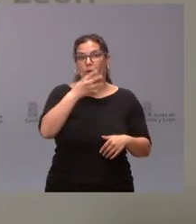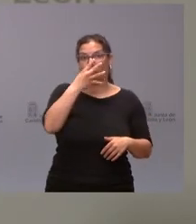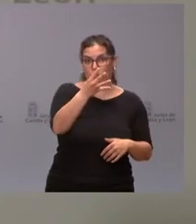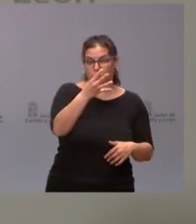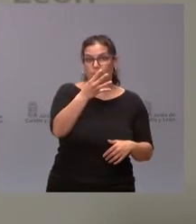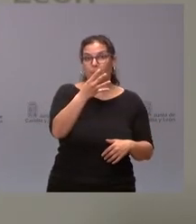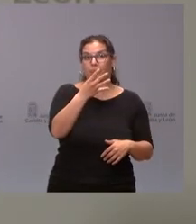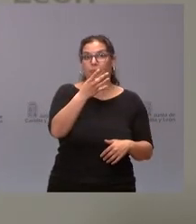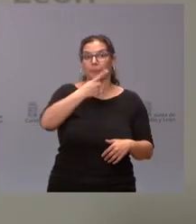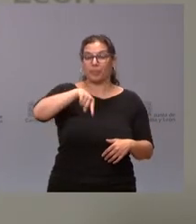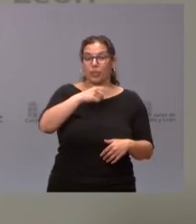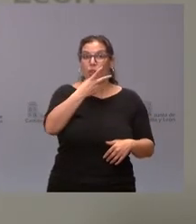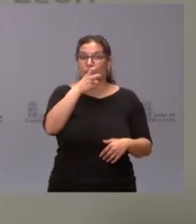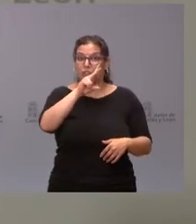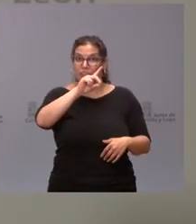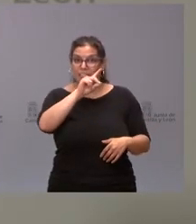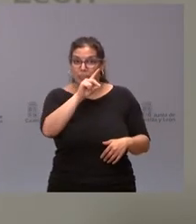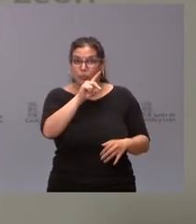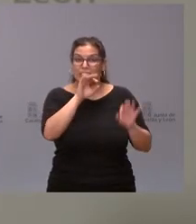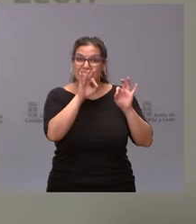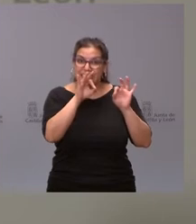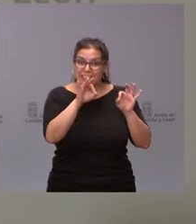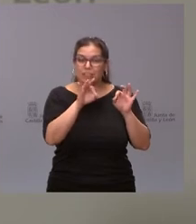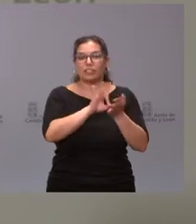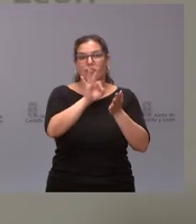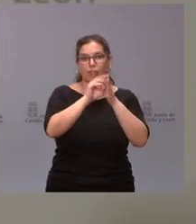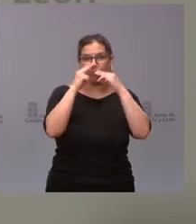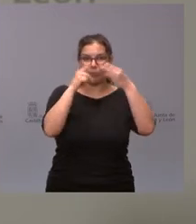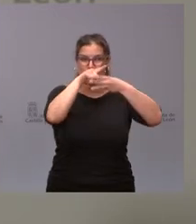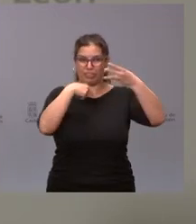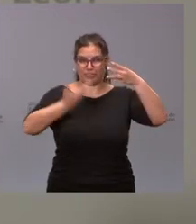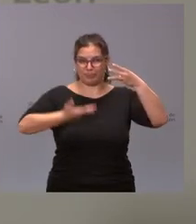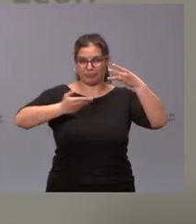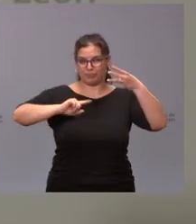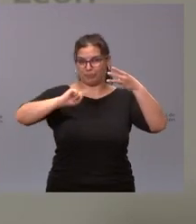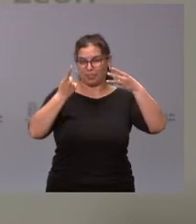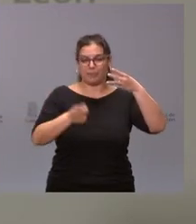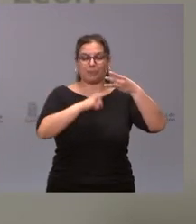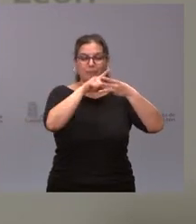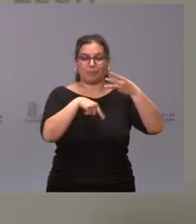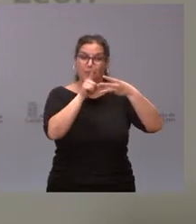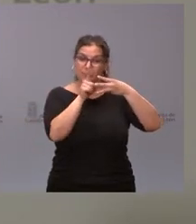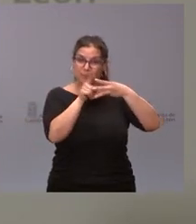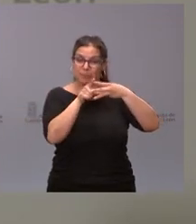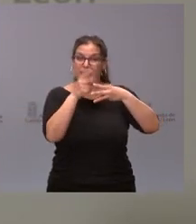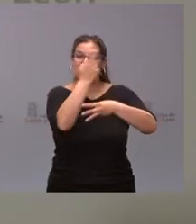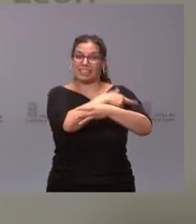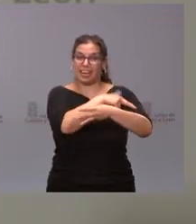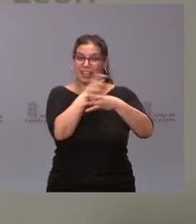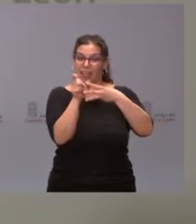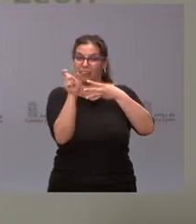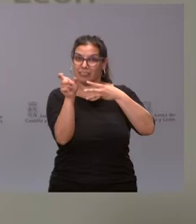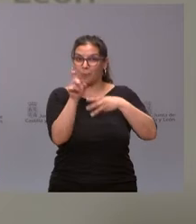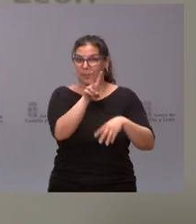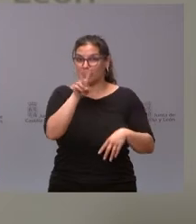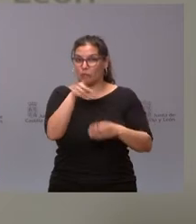en concreto en los servicios públicos esenciales. De esa cantidad de sanidad, de esos algo más de 22